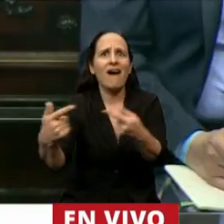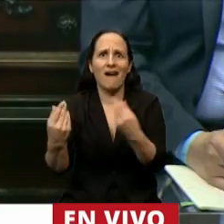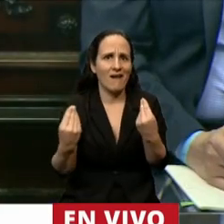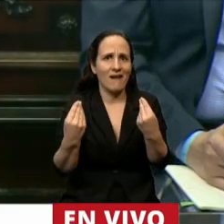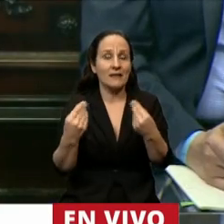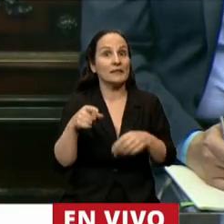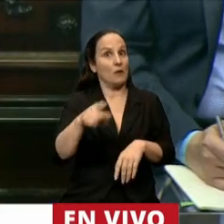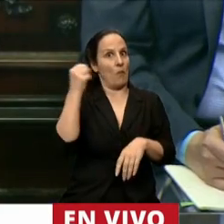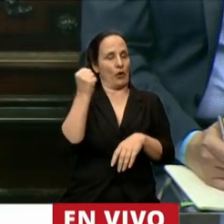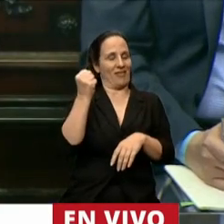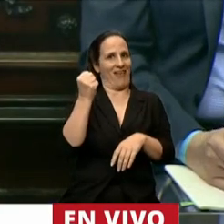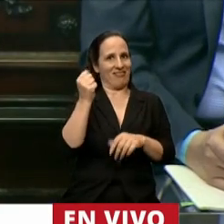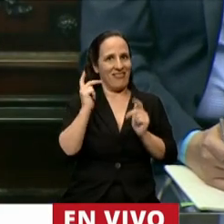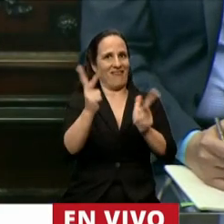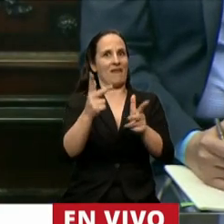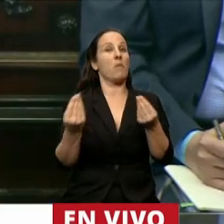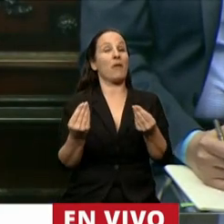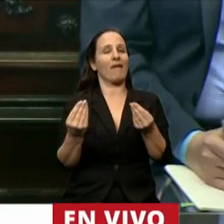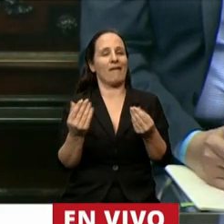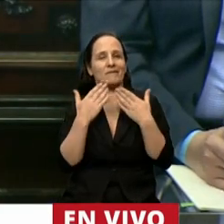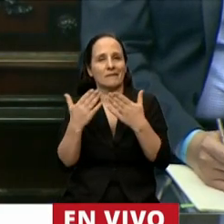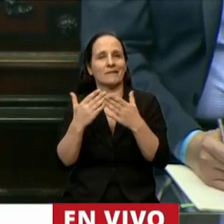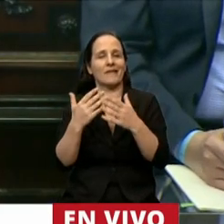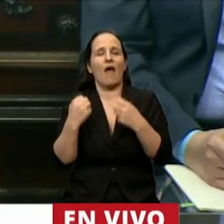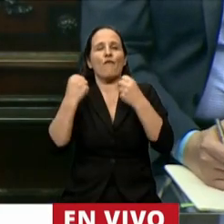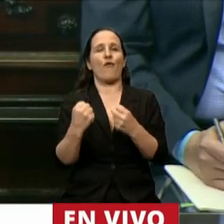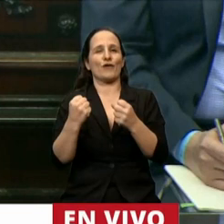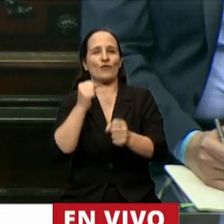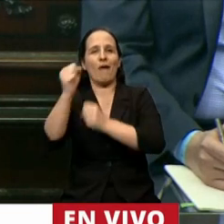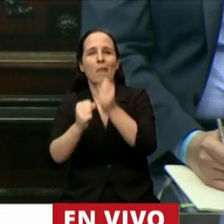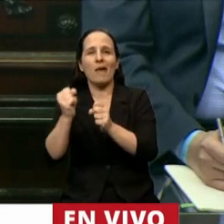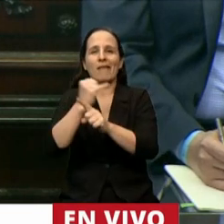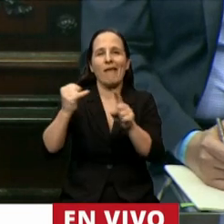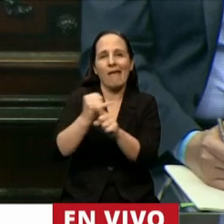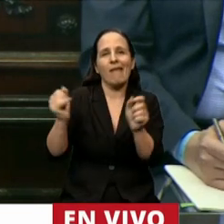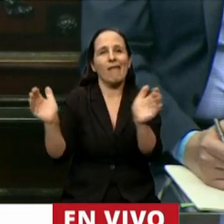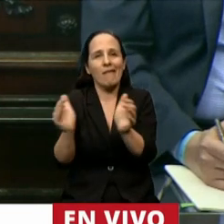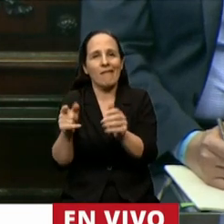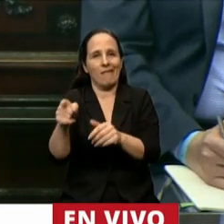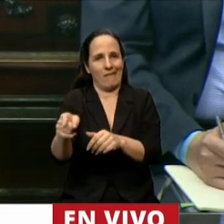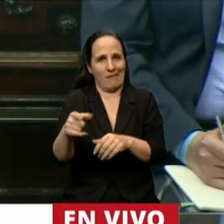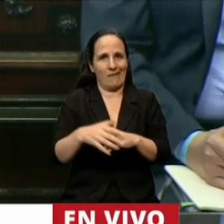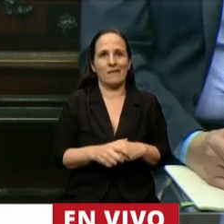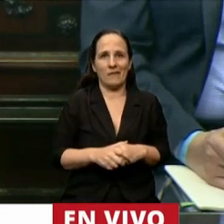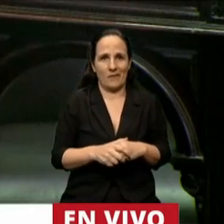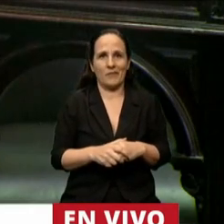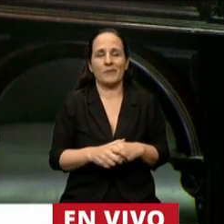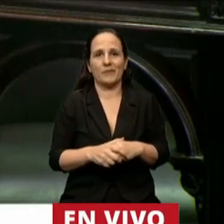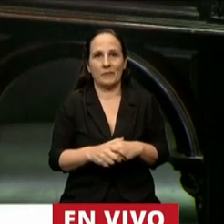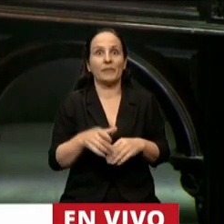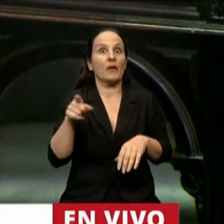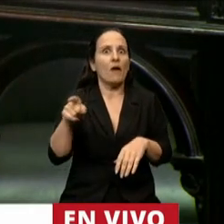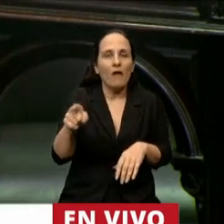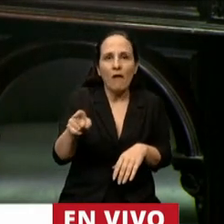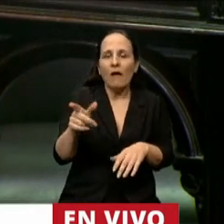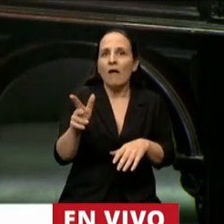esfuerzo de nuestras pymes. Está el esfuerzo que muchas veces han